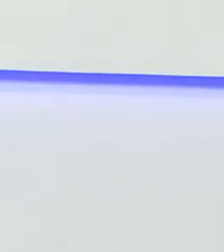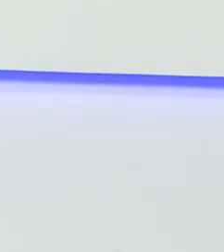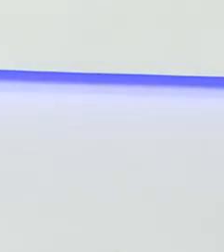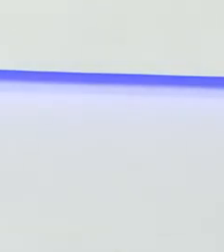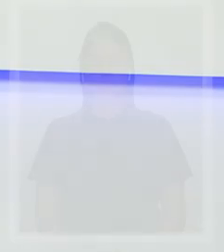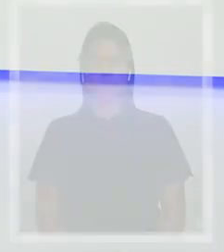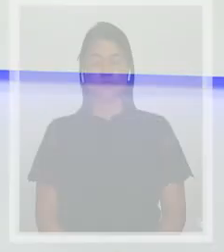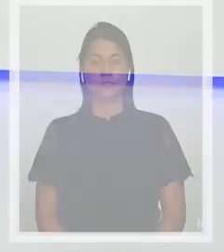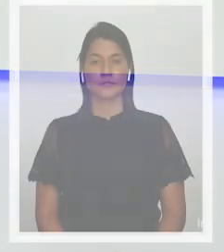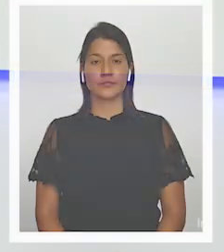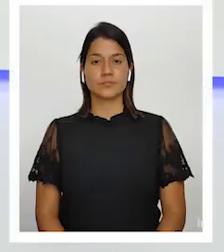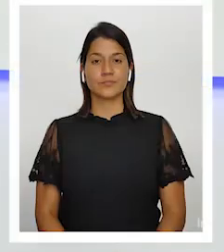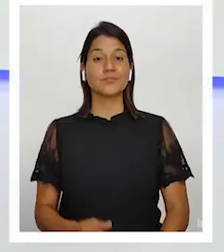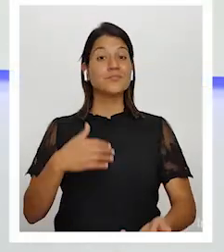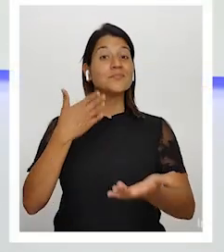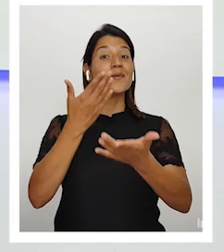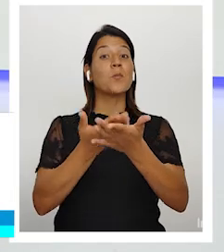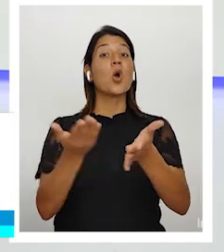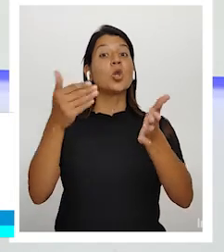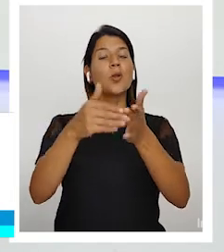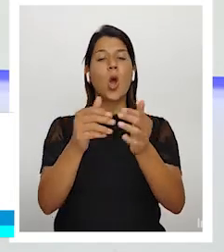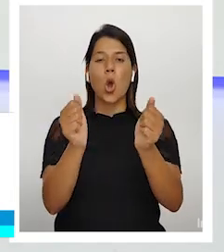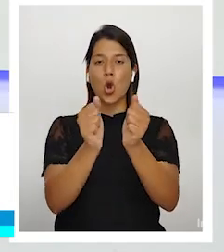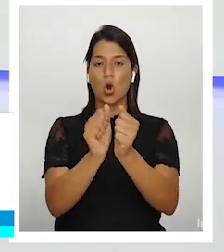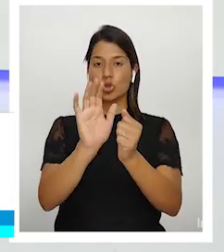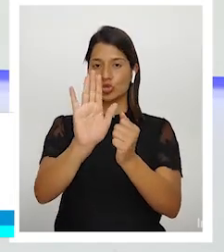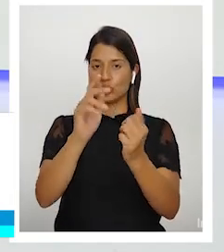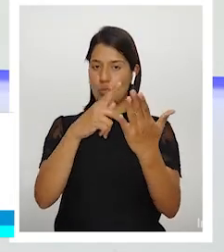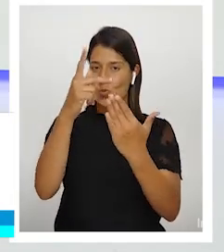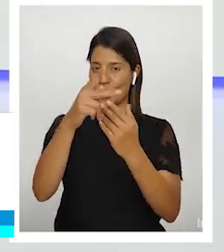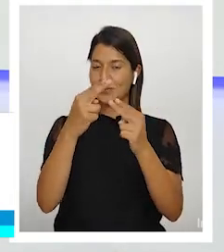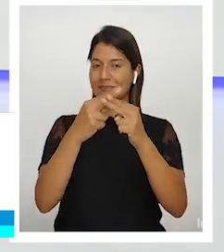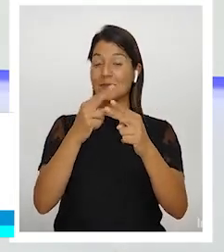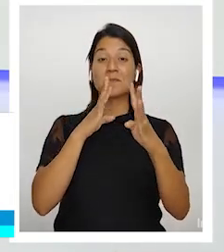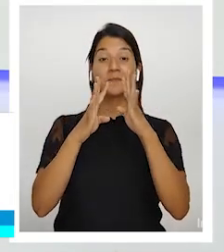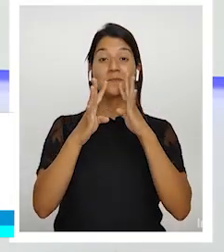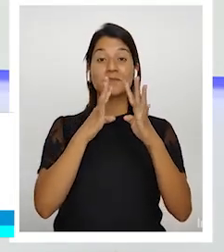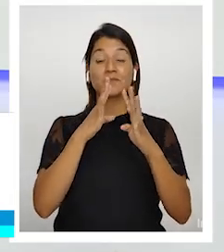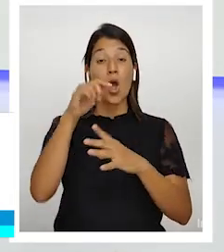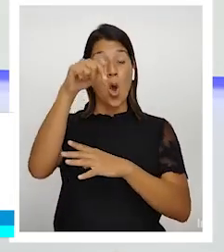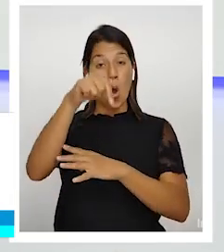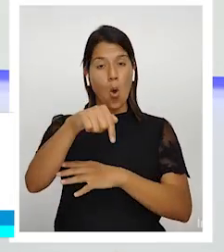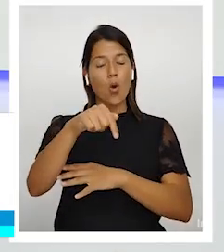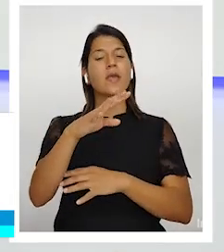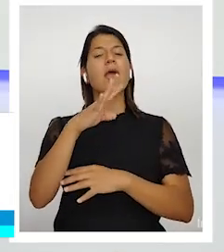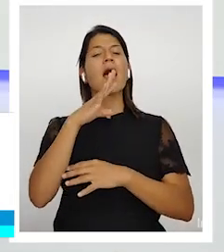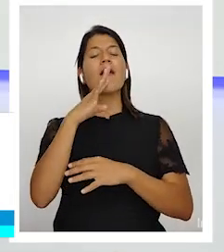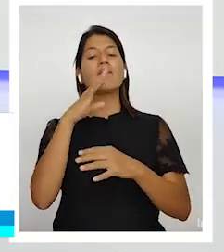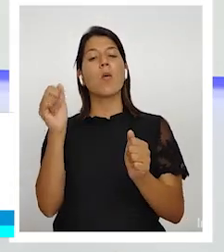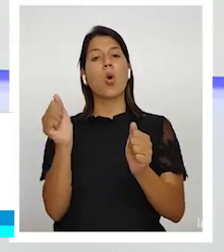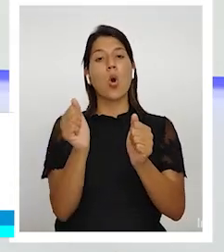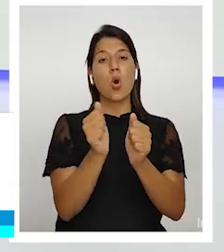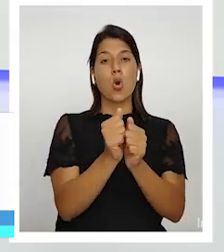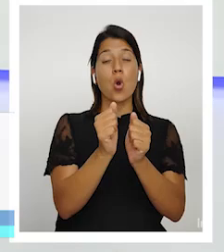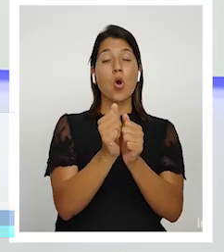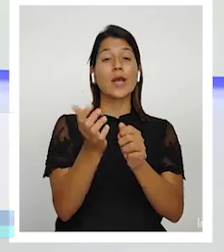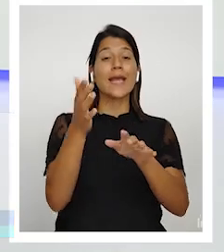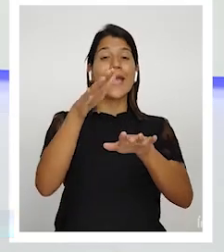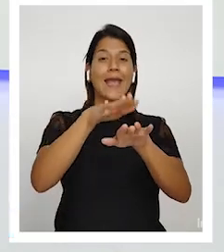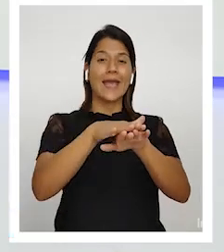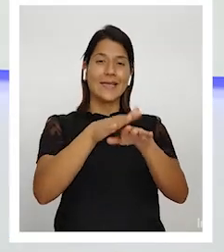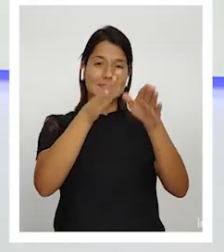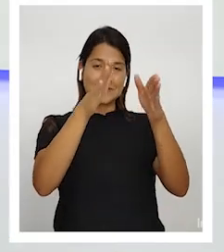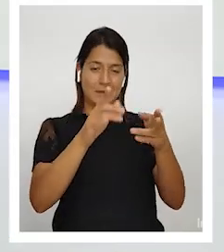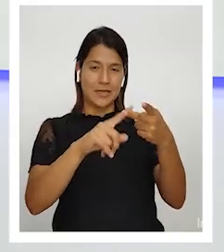estamos de vuelta con su espacio conversamos hoy hablando con el catedrático político